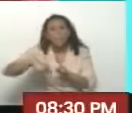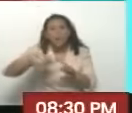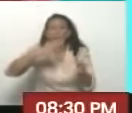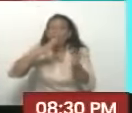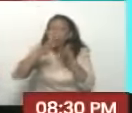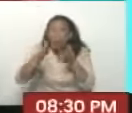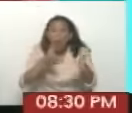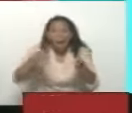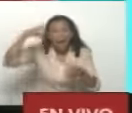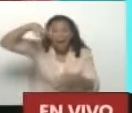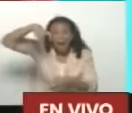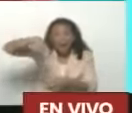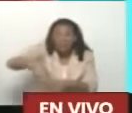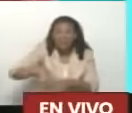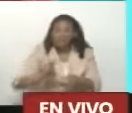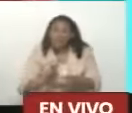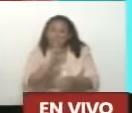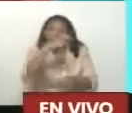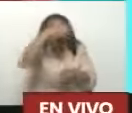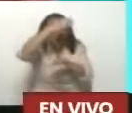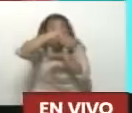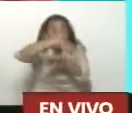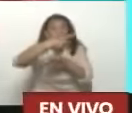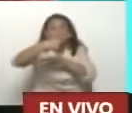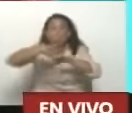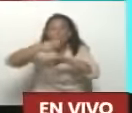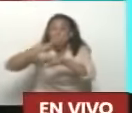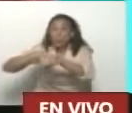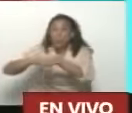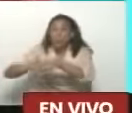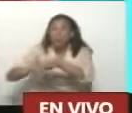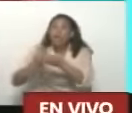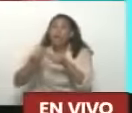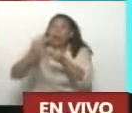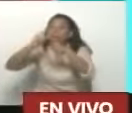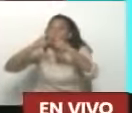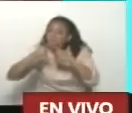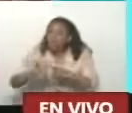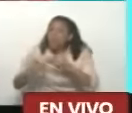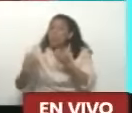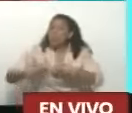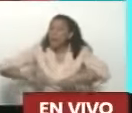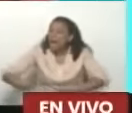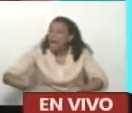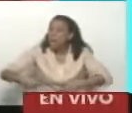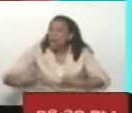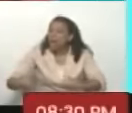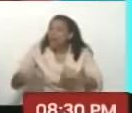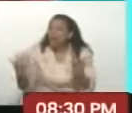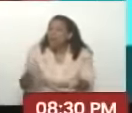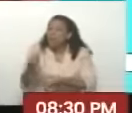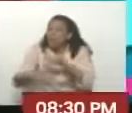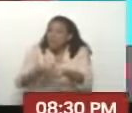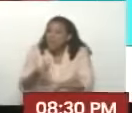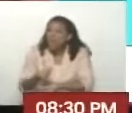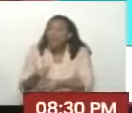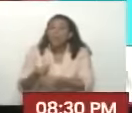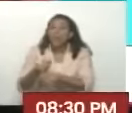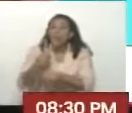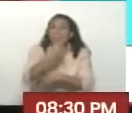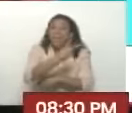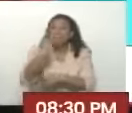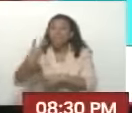Todas las escaleras Y callejones Nos fuimos a hablar Con el gobernador Le rendimos cuenta Al gobernador Explicándole Que fue lo que hicimos Colocamos